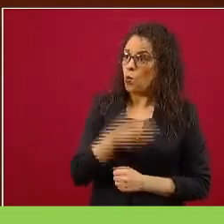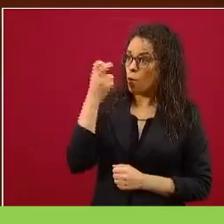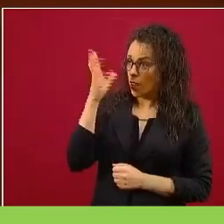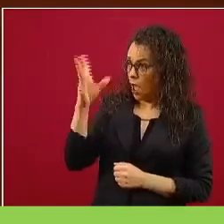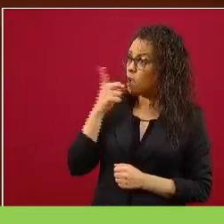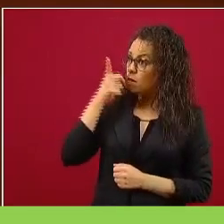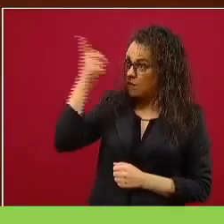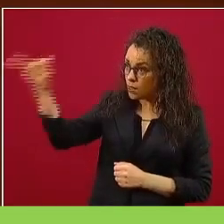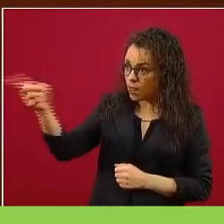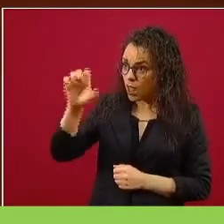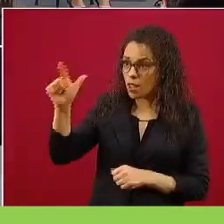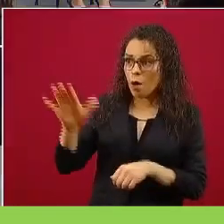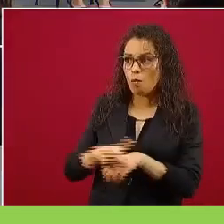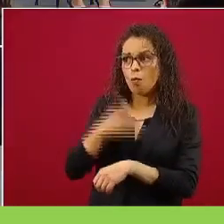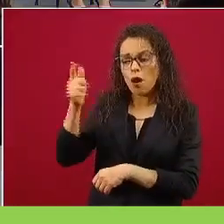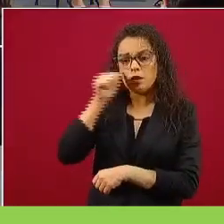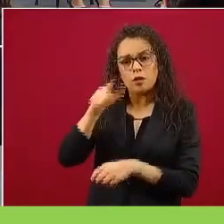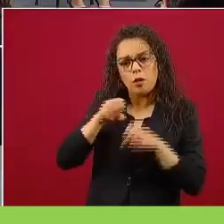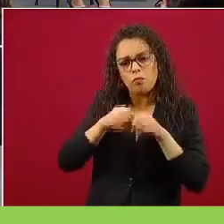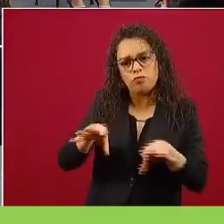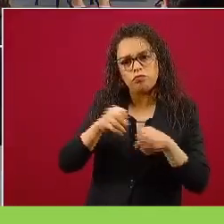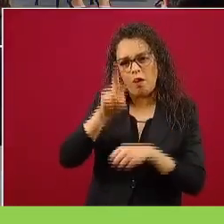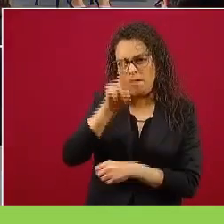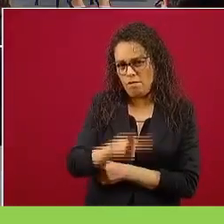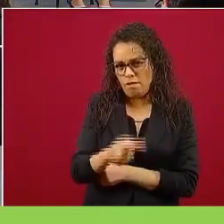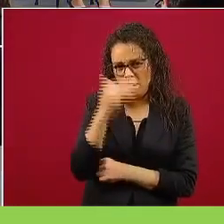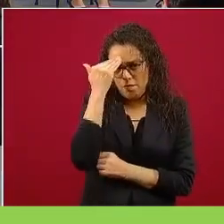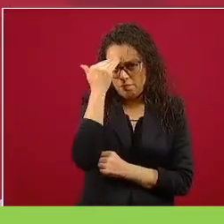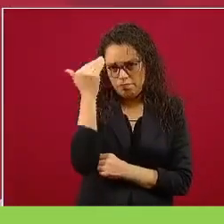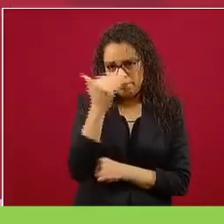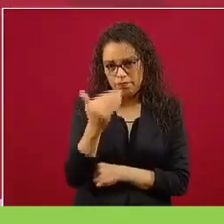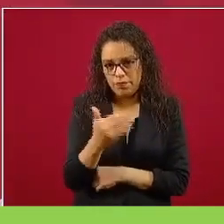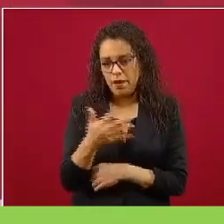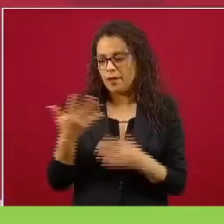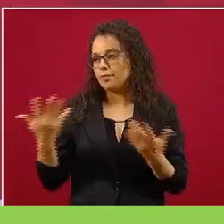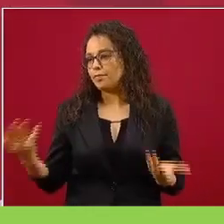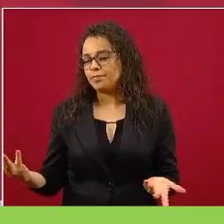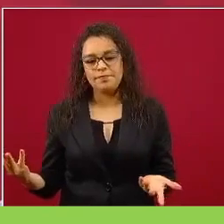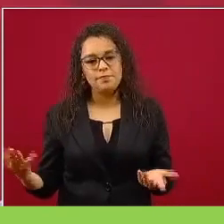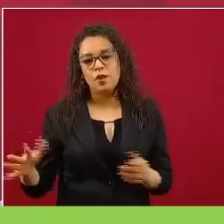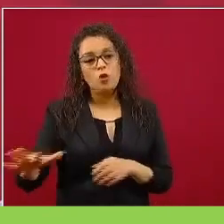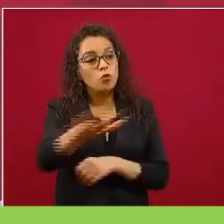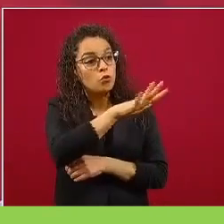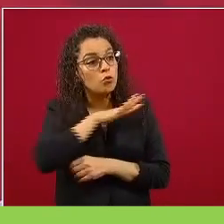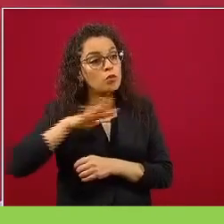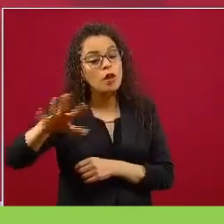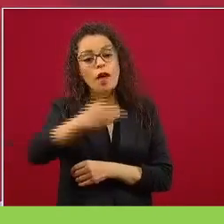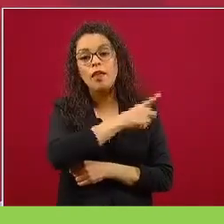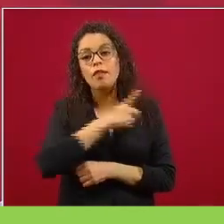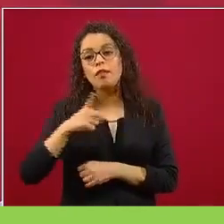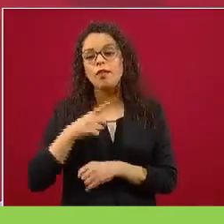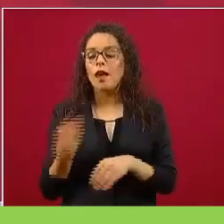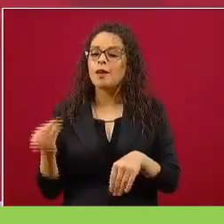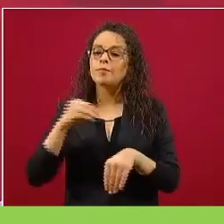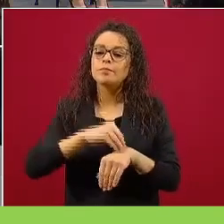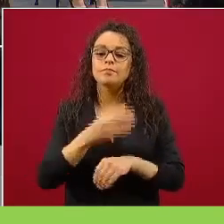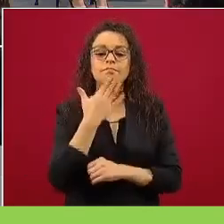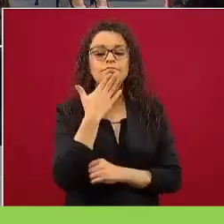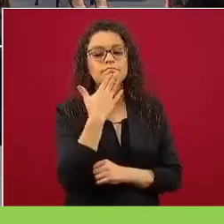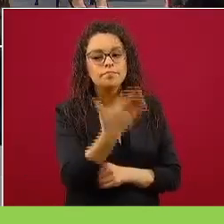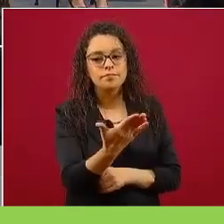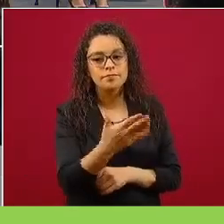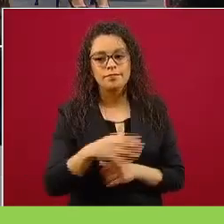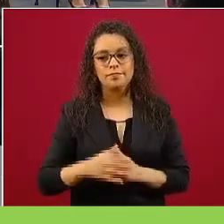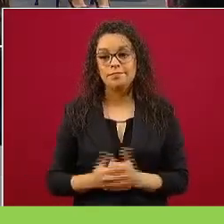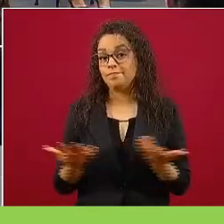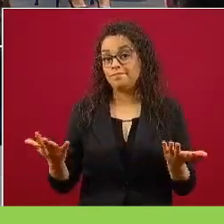feas, presidente. En general todo mundo debemos de portarnos bien. Te vas a quedar por el